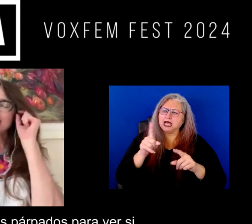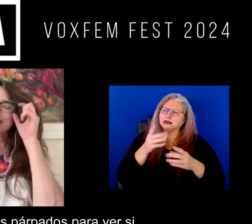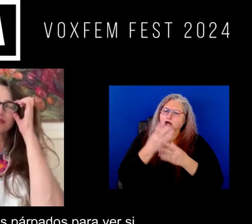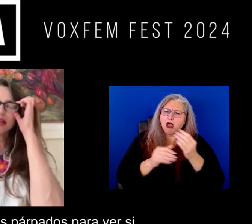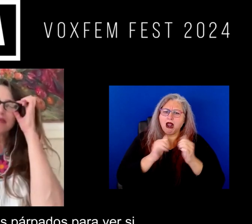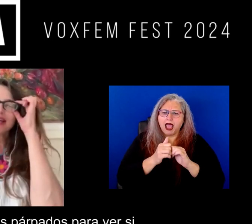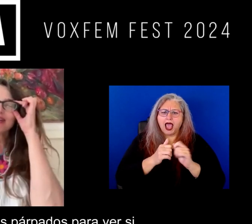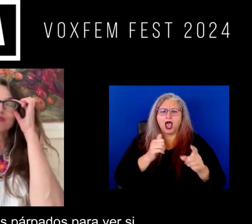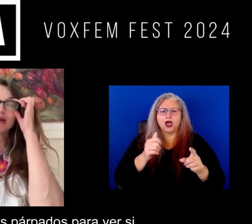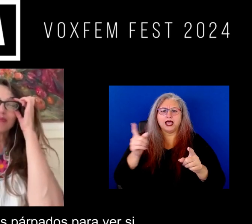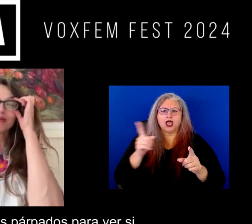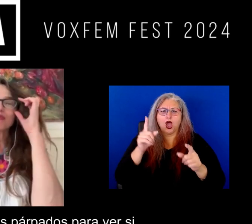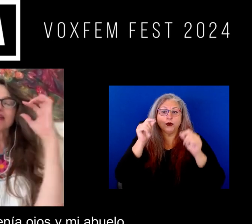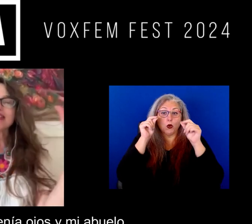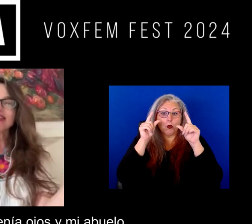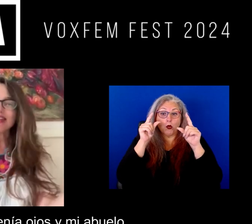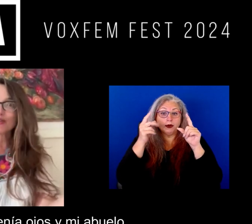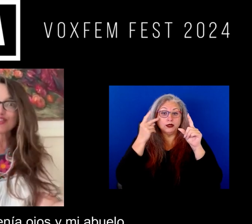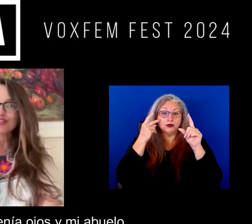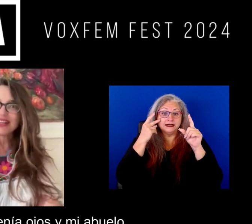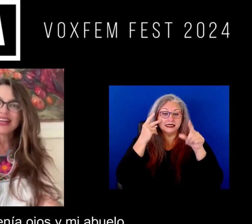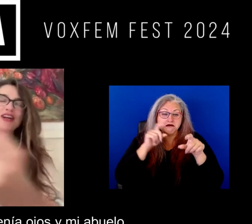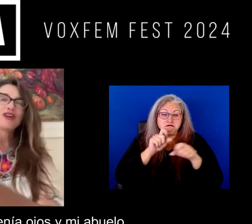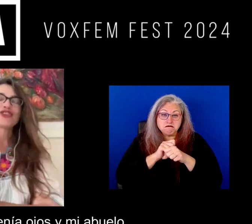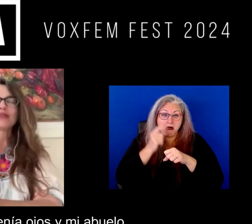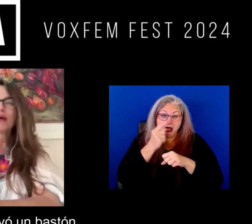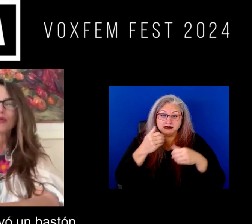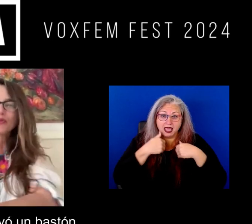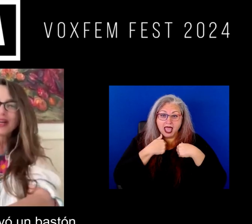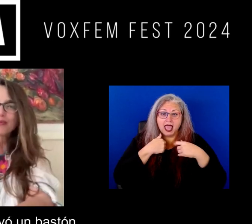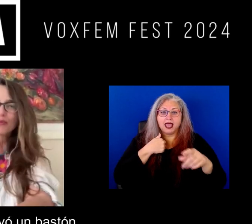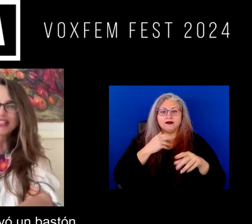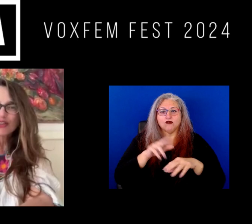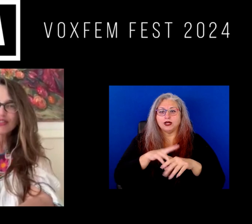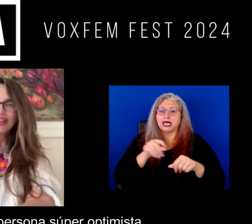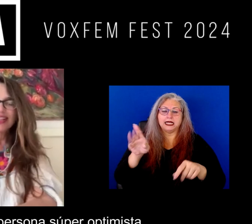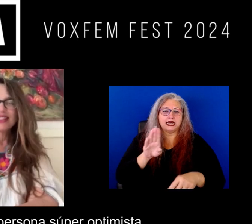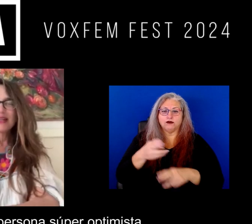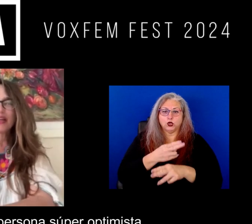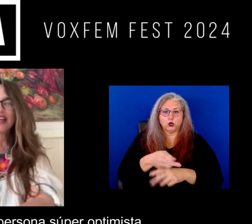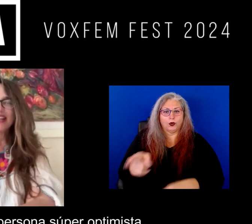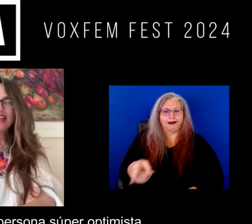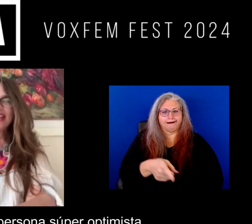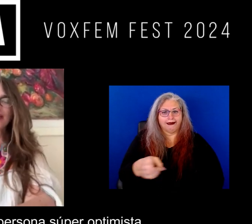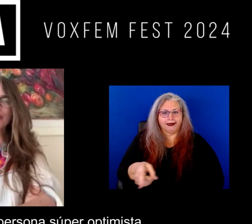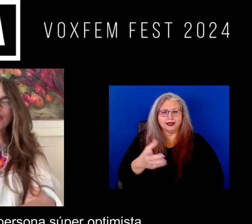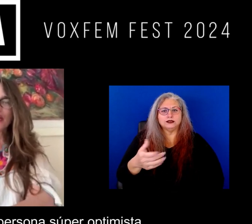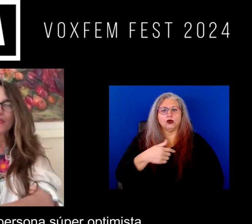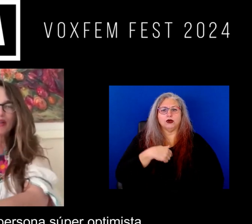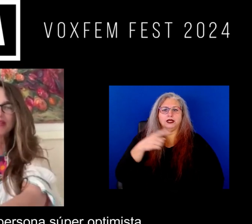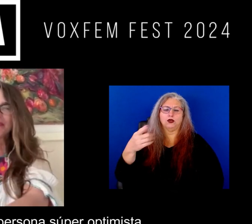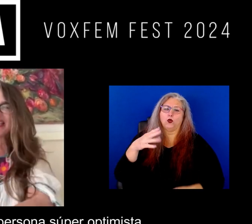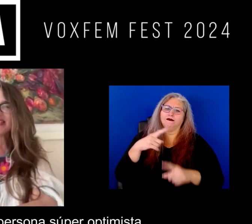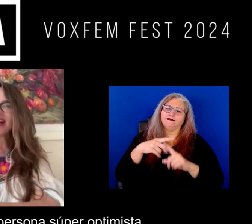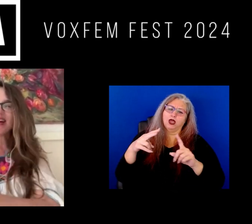Mi abuelo, yo siempre le abría los párpados para ver si tenía ojos o no tenía ojos y mi abuelo nunca llevó un bastón. Siempre él era una persona